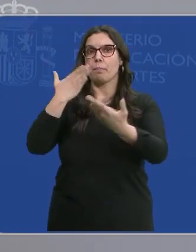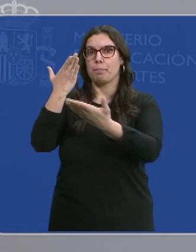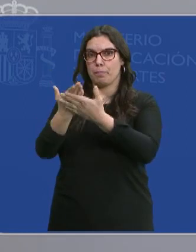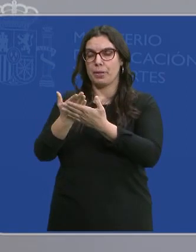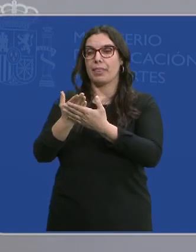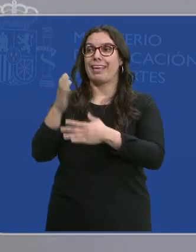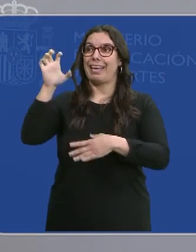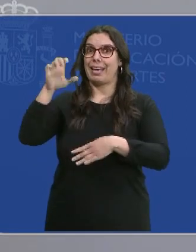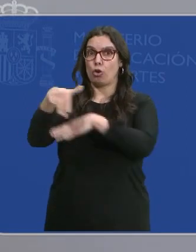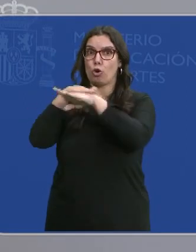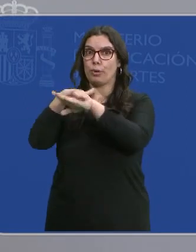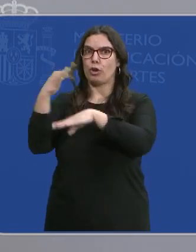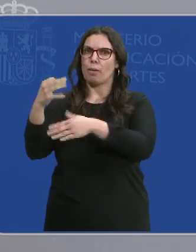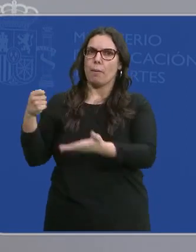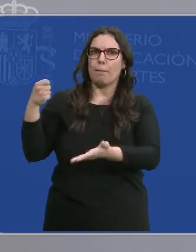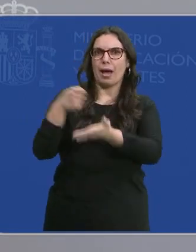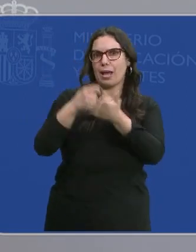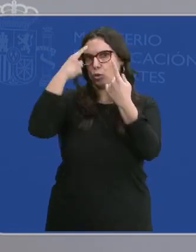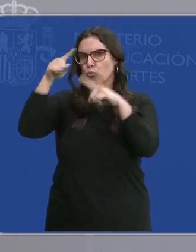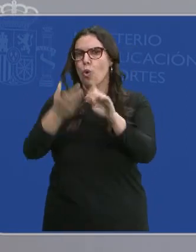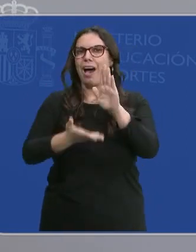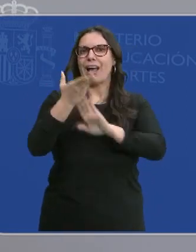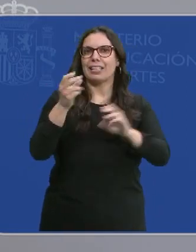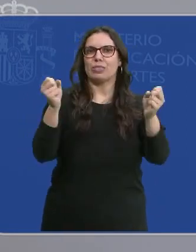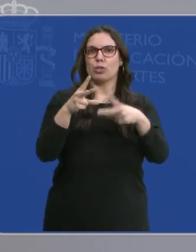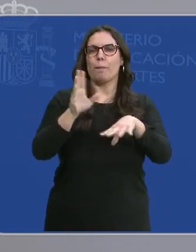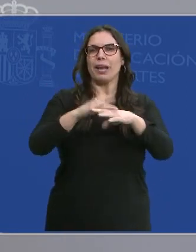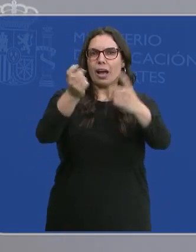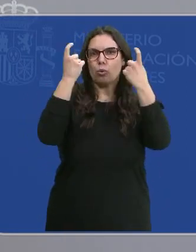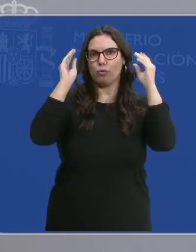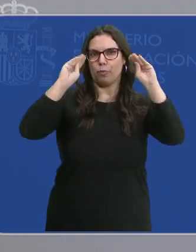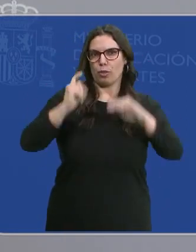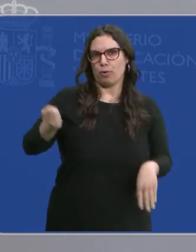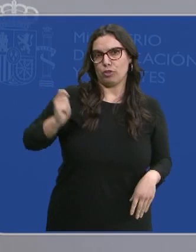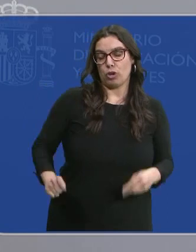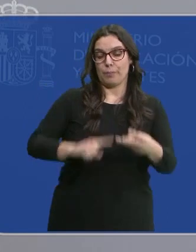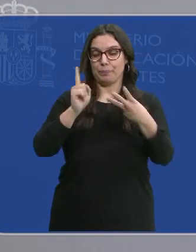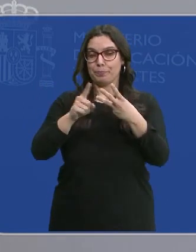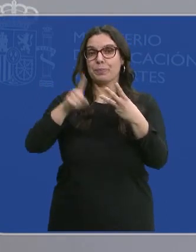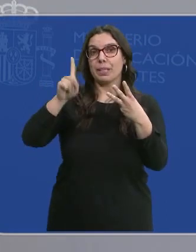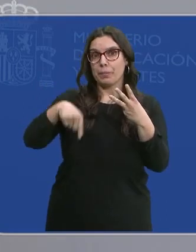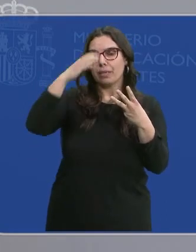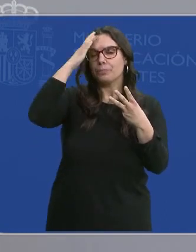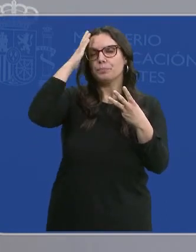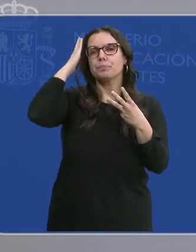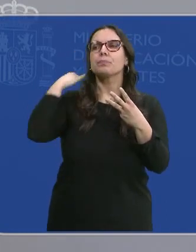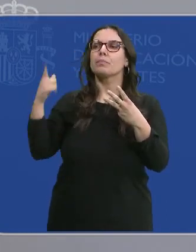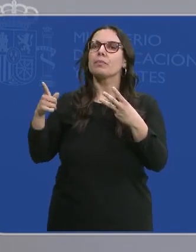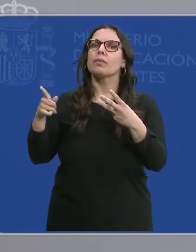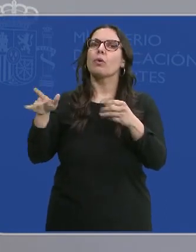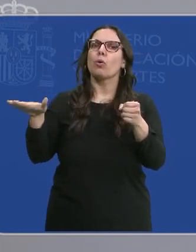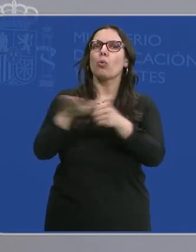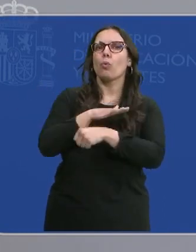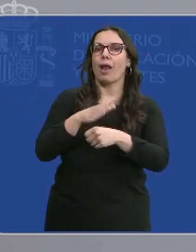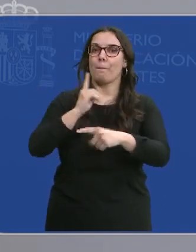Estado se encargue del sobrecoste que supone dar de alta en la seguridad social a los alumnos de formación profesional y también que se encargue de